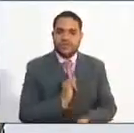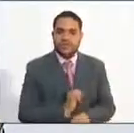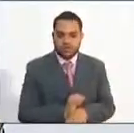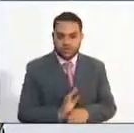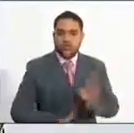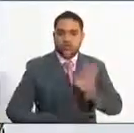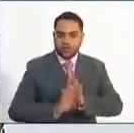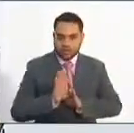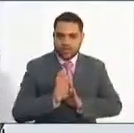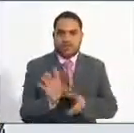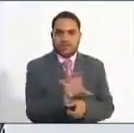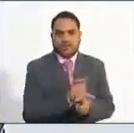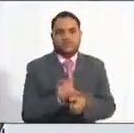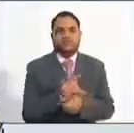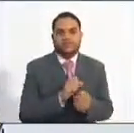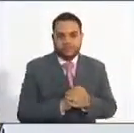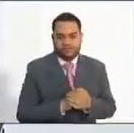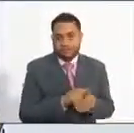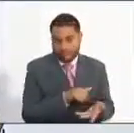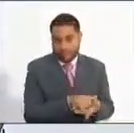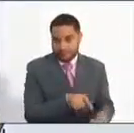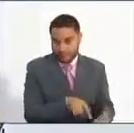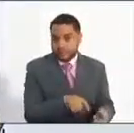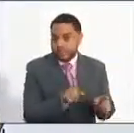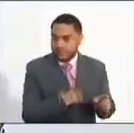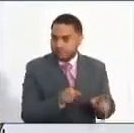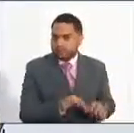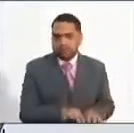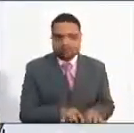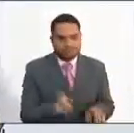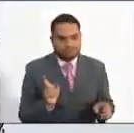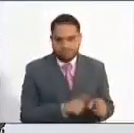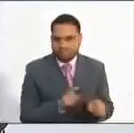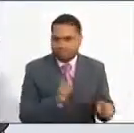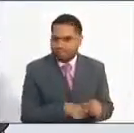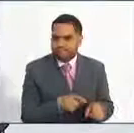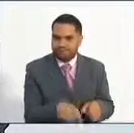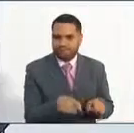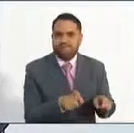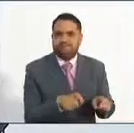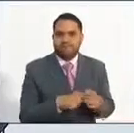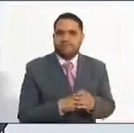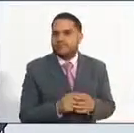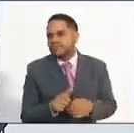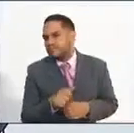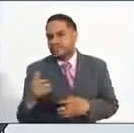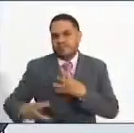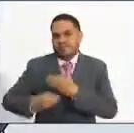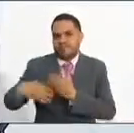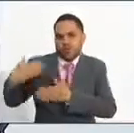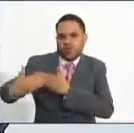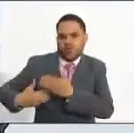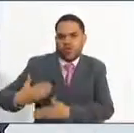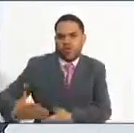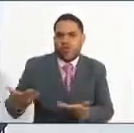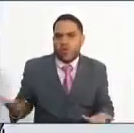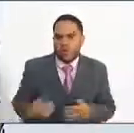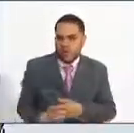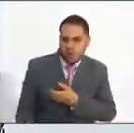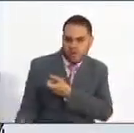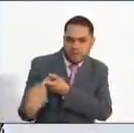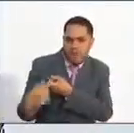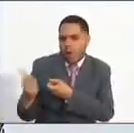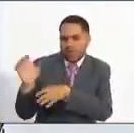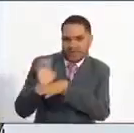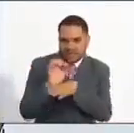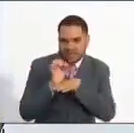Esas, pues, por un lado. Pero también ya iniciamos el proceso para vincular otras vacantes de otras entidades,